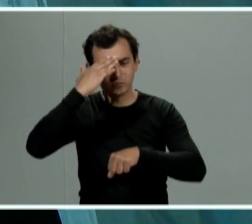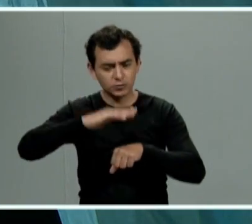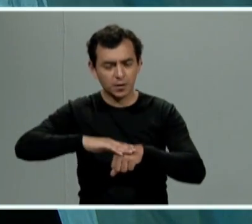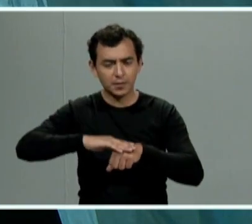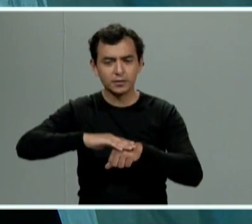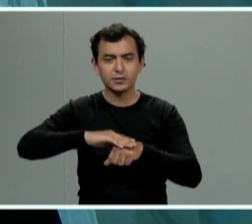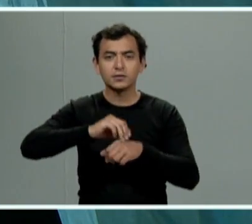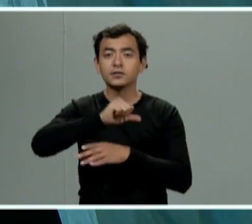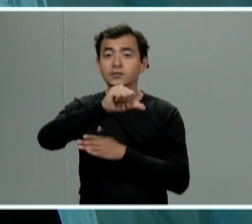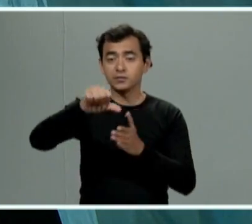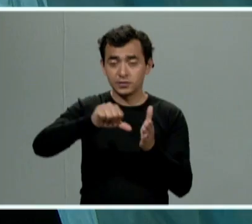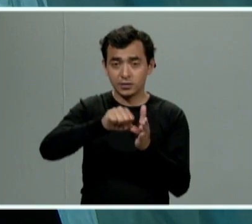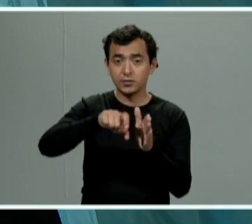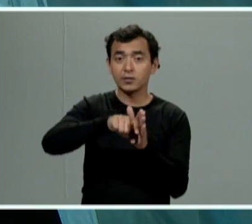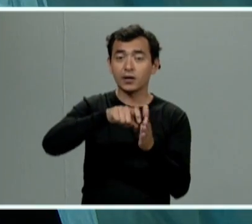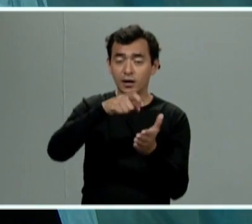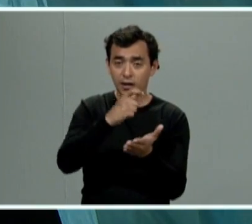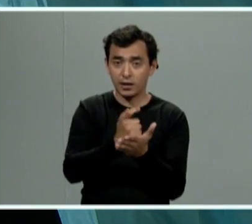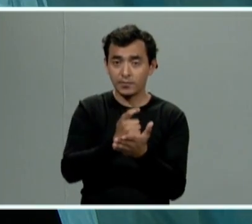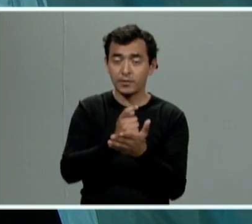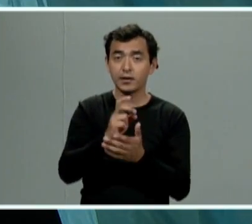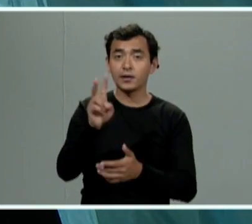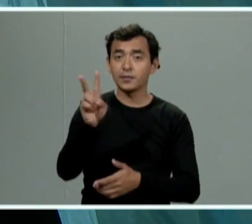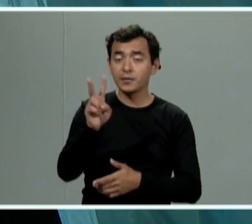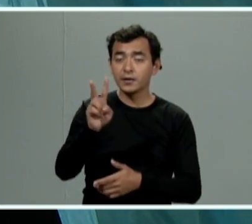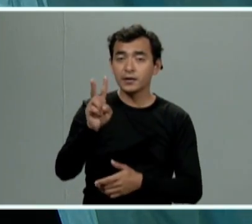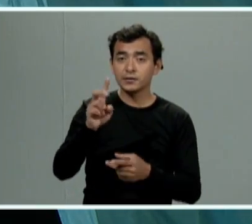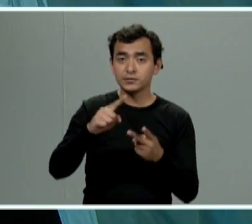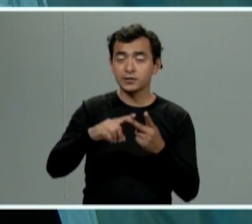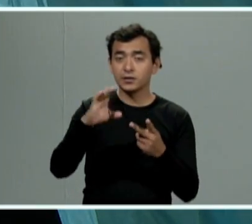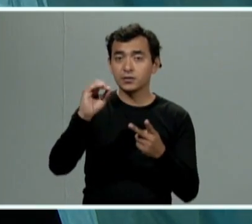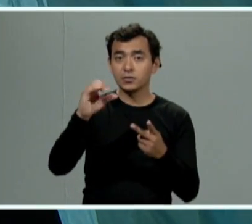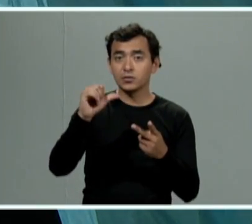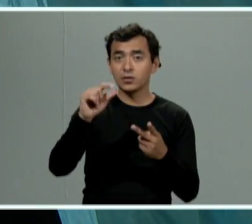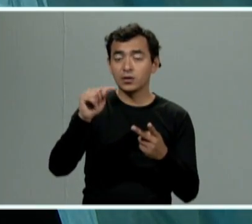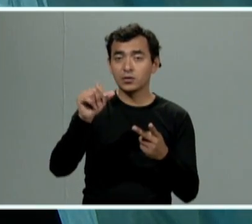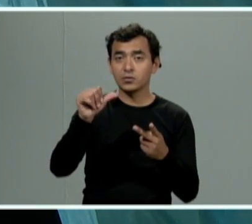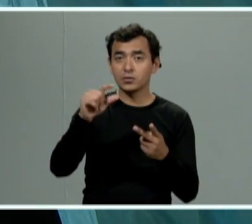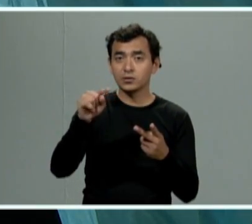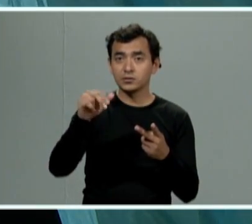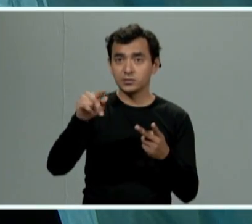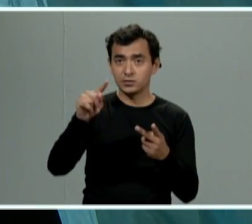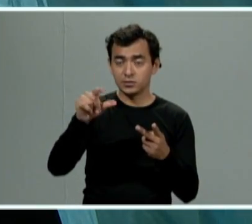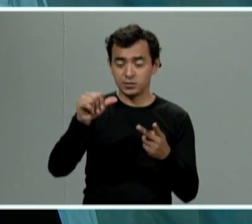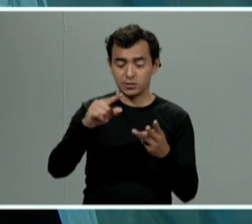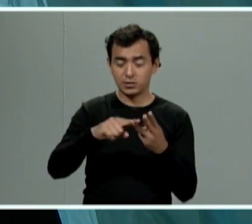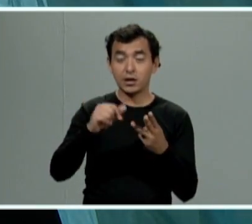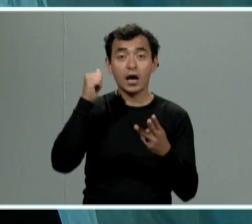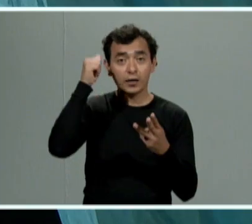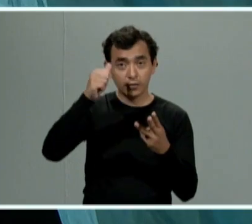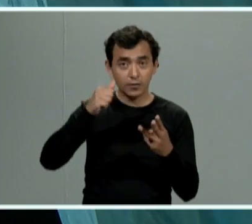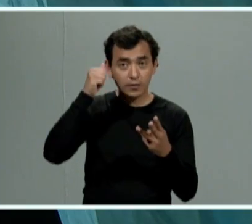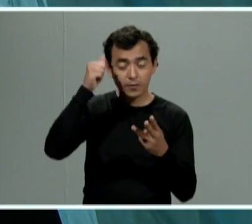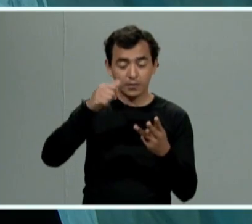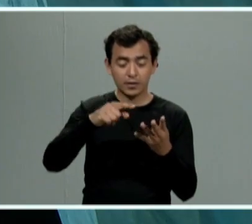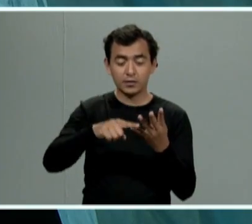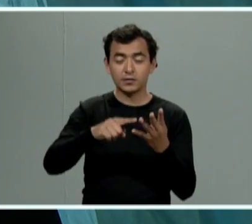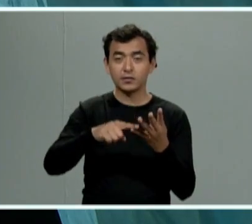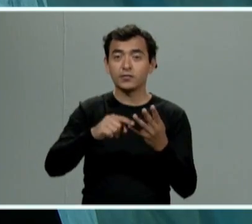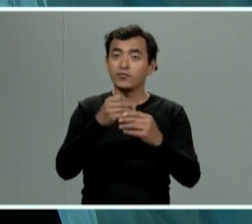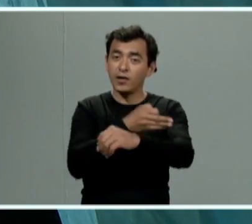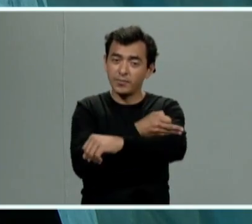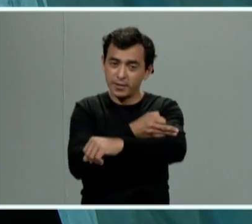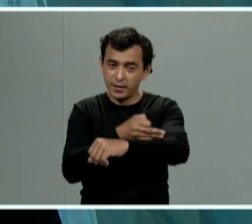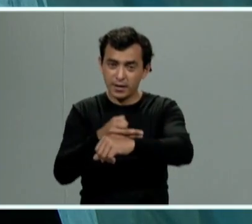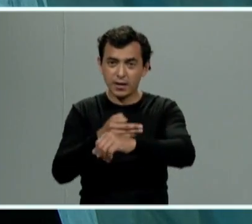jalapa que es jalapa que es las vigas que es cuacuaxintla actopan sí que conoce de violencia familiar